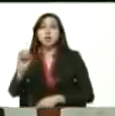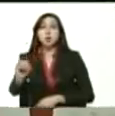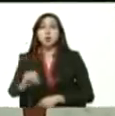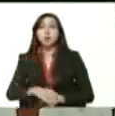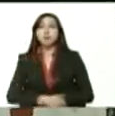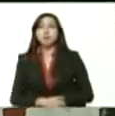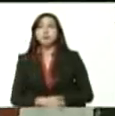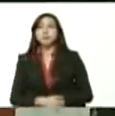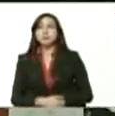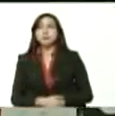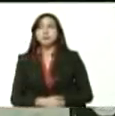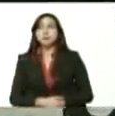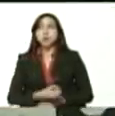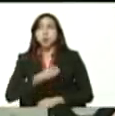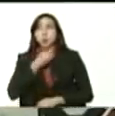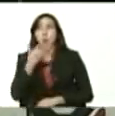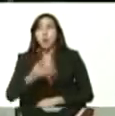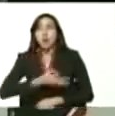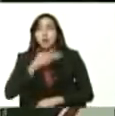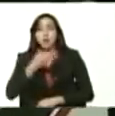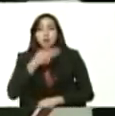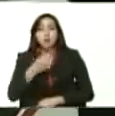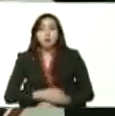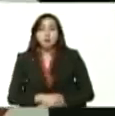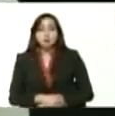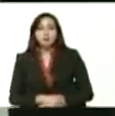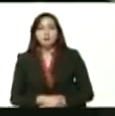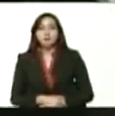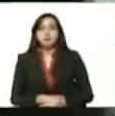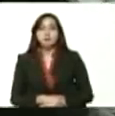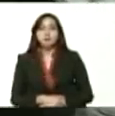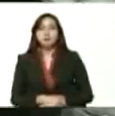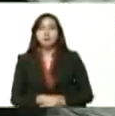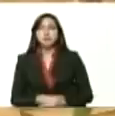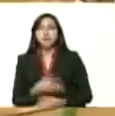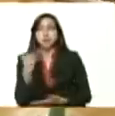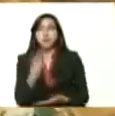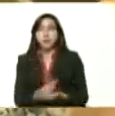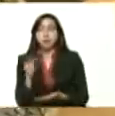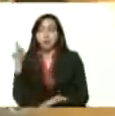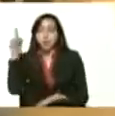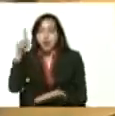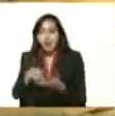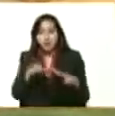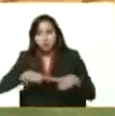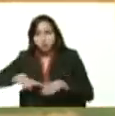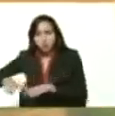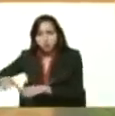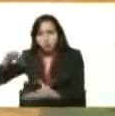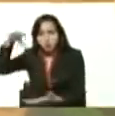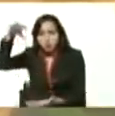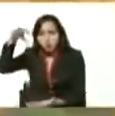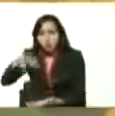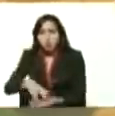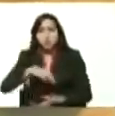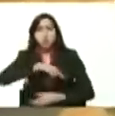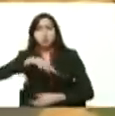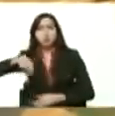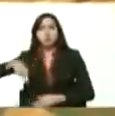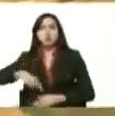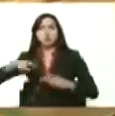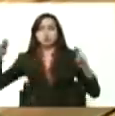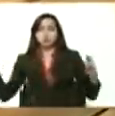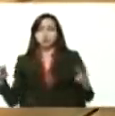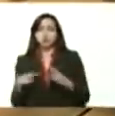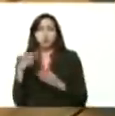Buenas tardes mi comandante en jefe desde Maturín Estado Monaga nos encontramos cumpliendo